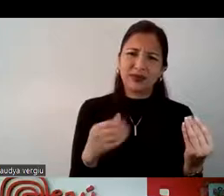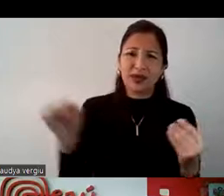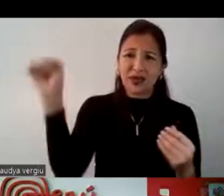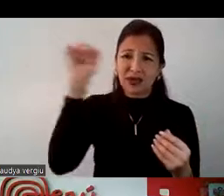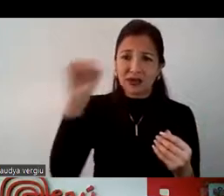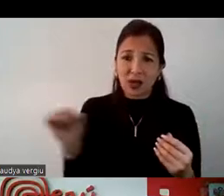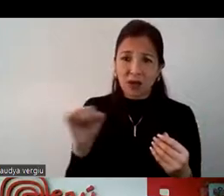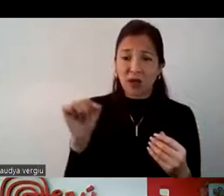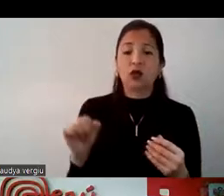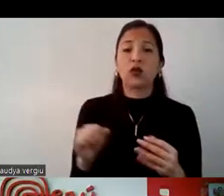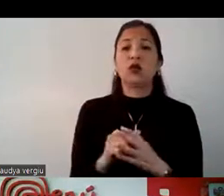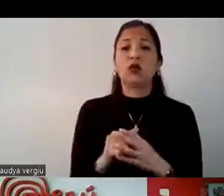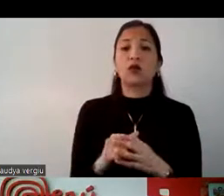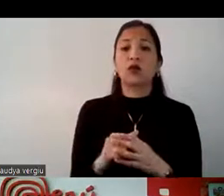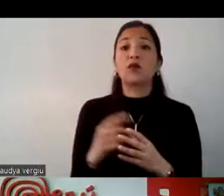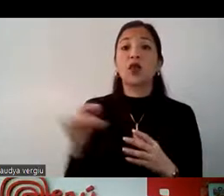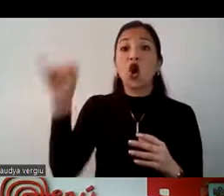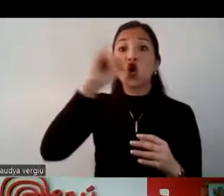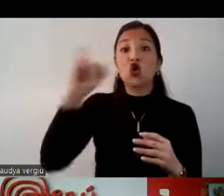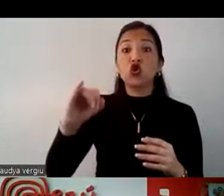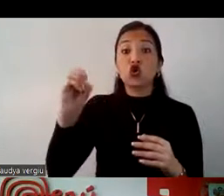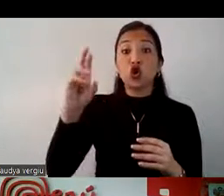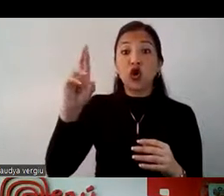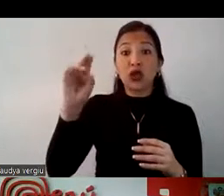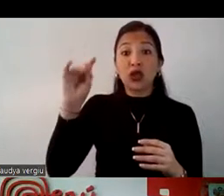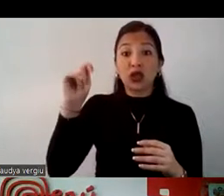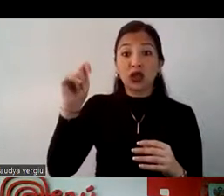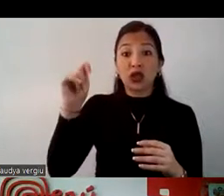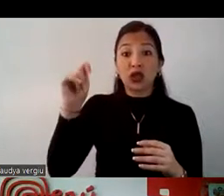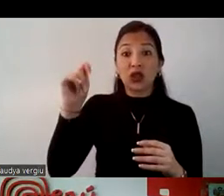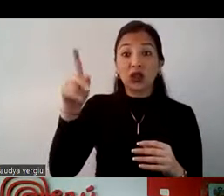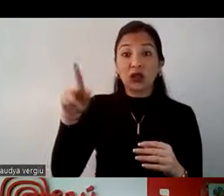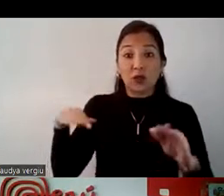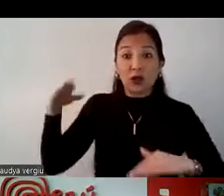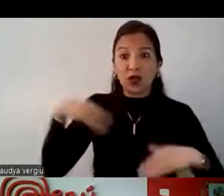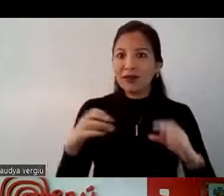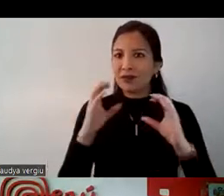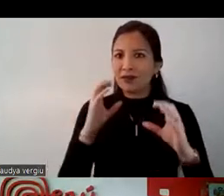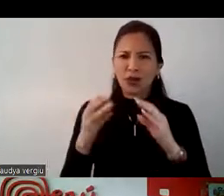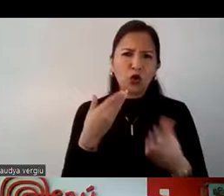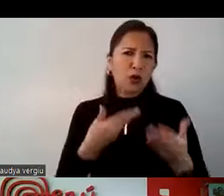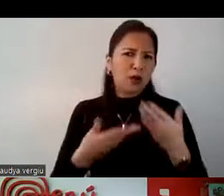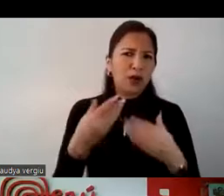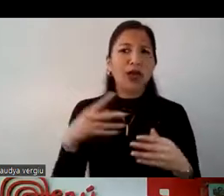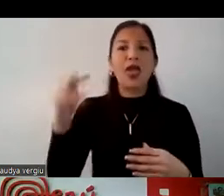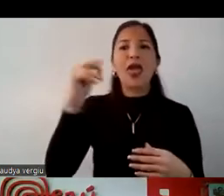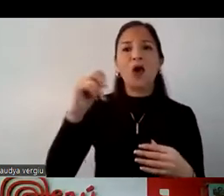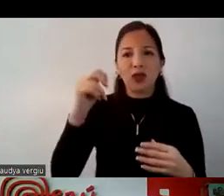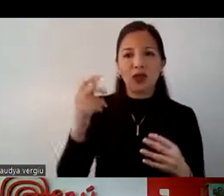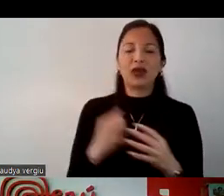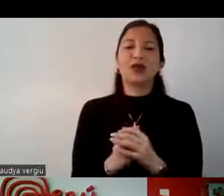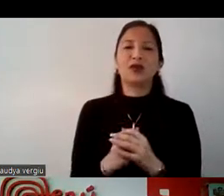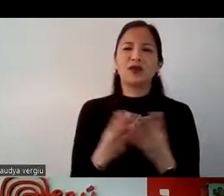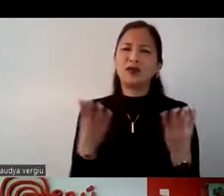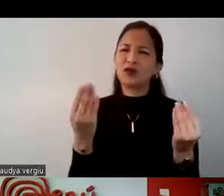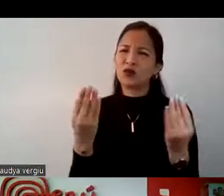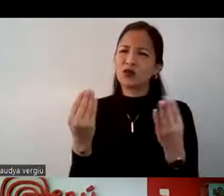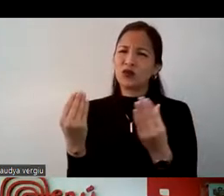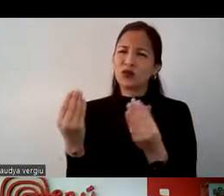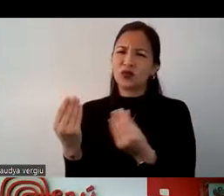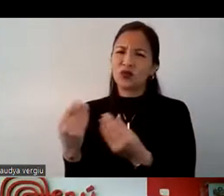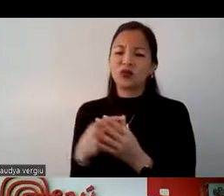playas de, de Tumbes, Azorritos, por ejemplo, y con quien tú converses a playas son ecuatorianos. Tú les preguntas de dónde son y son